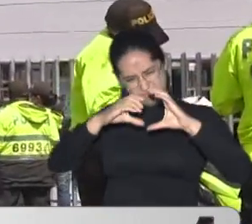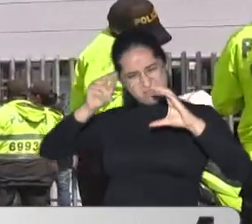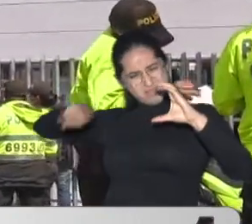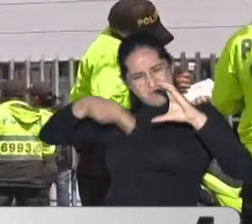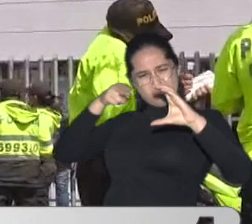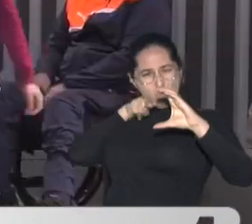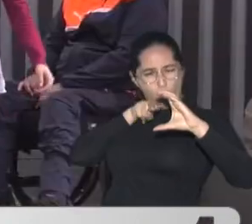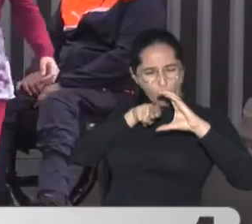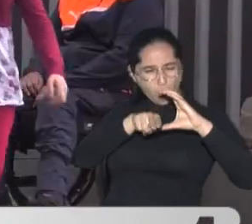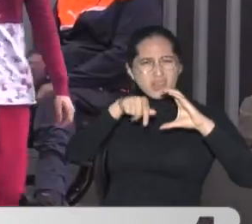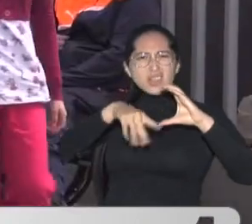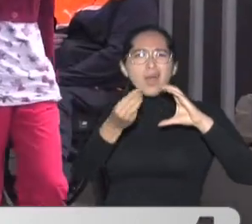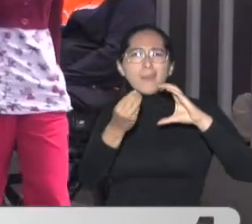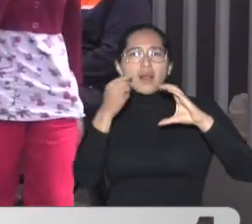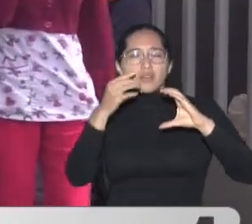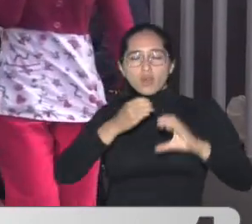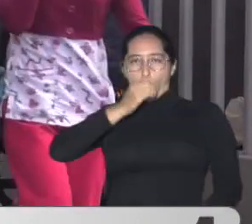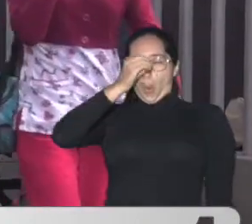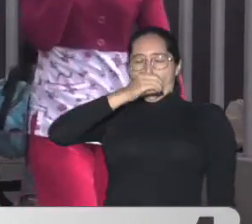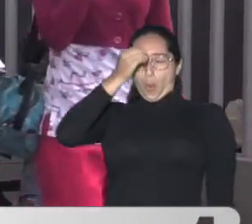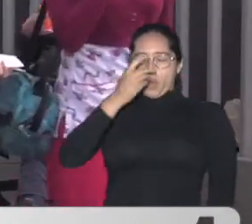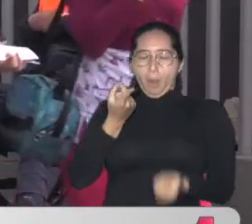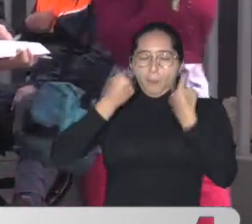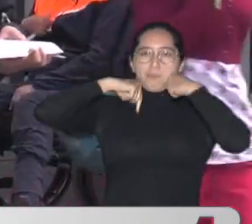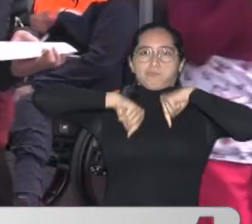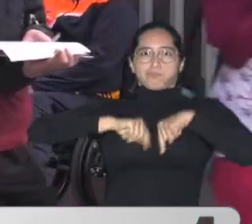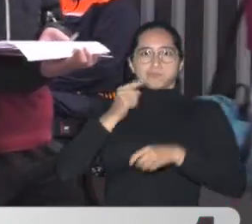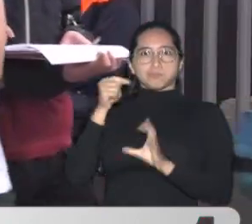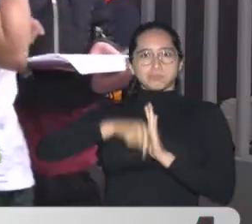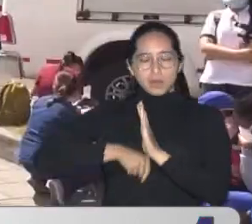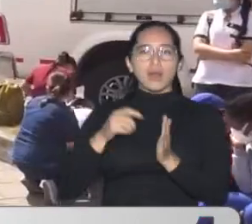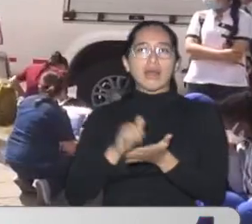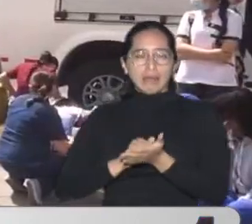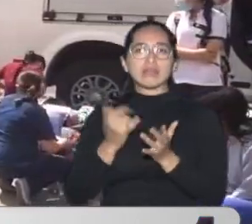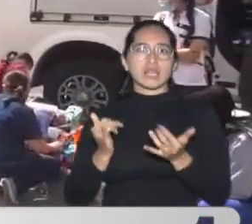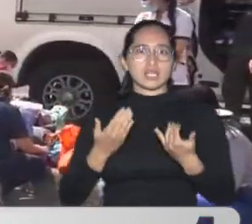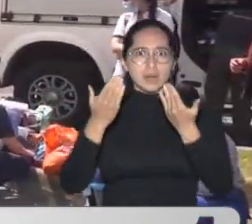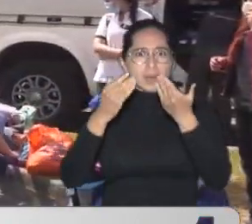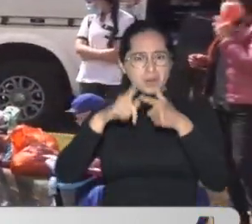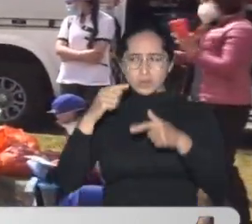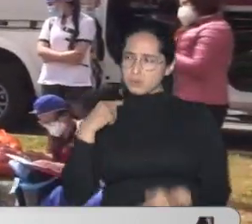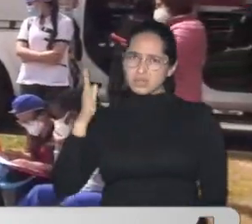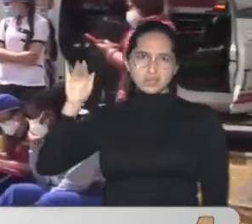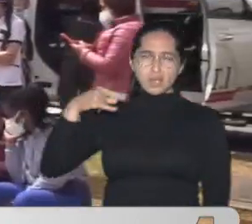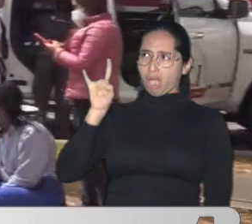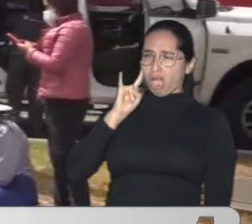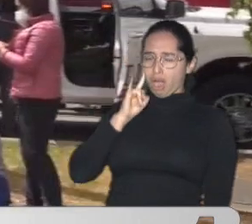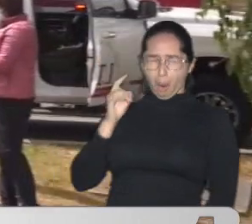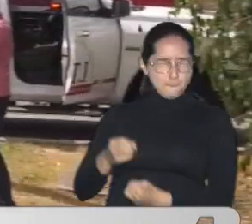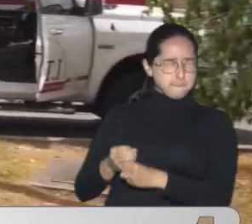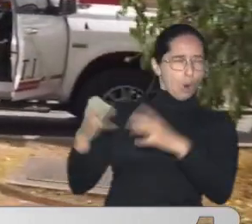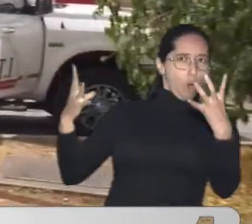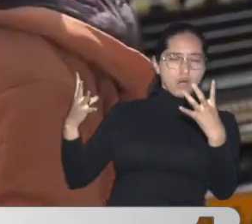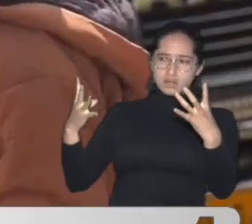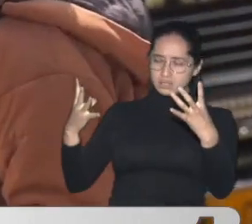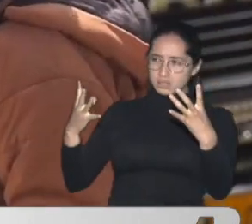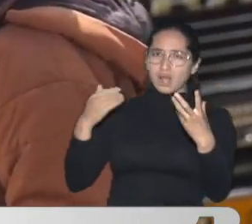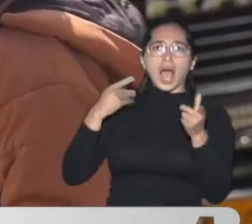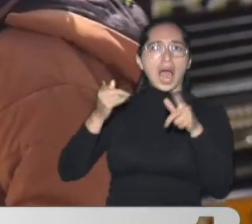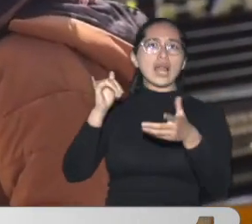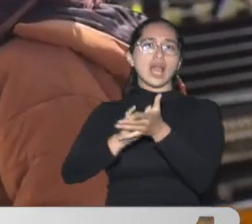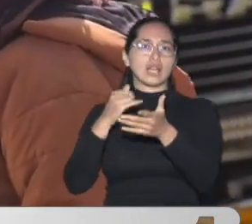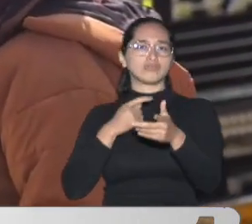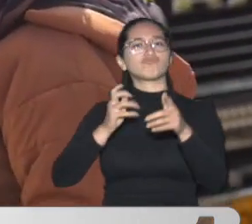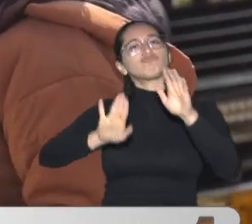a eso de las 9 de la mañana Enseguida llegó un equipo de bomberos, de la policía y también de la Secretaría de Salud Que les hicieron